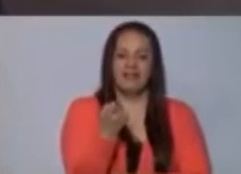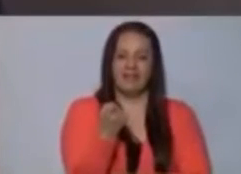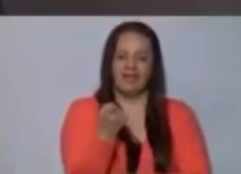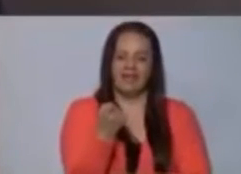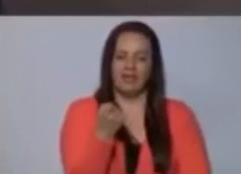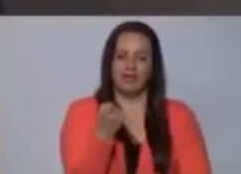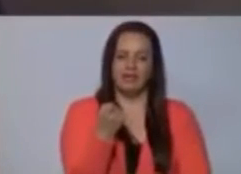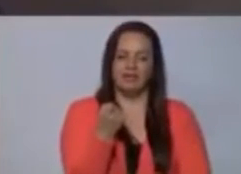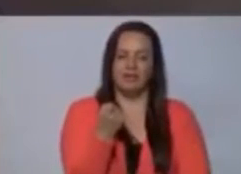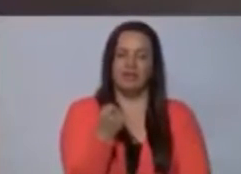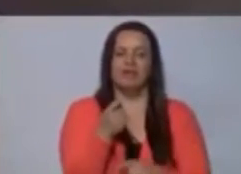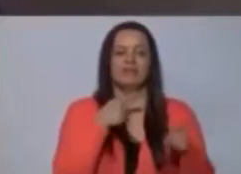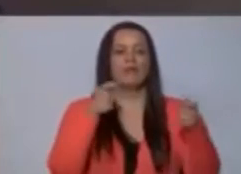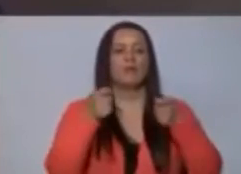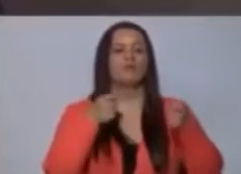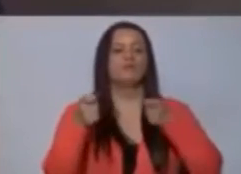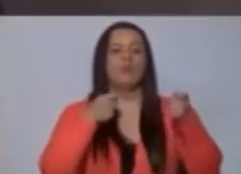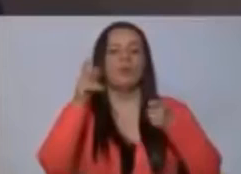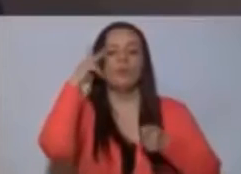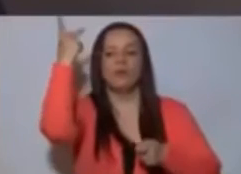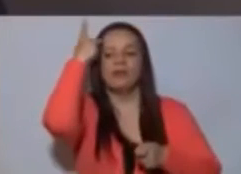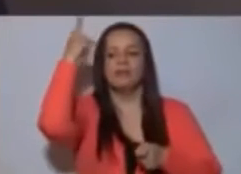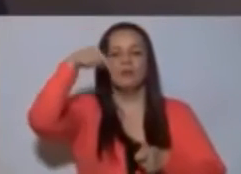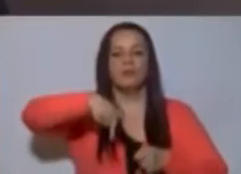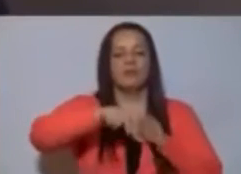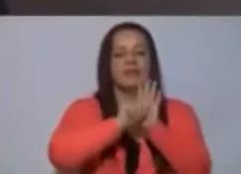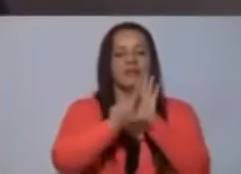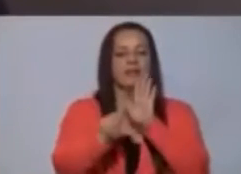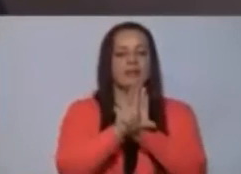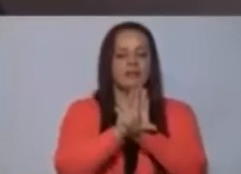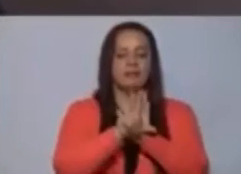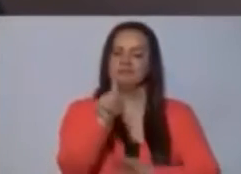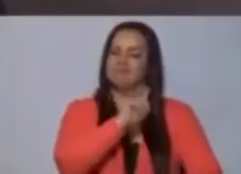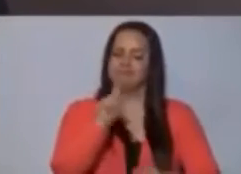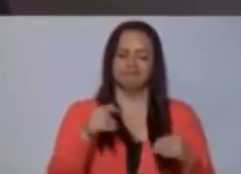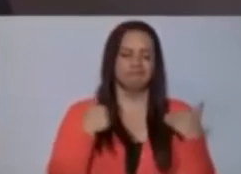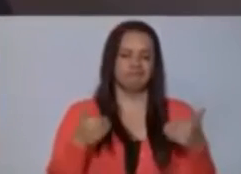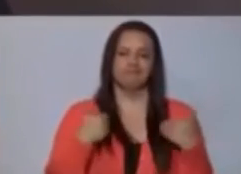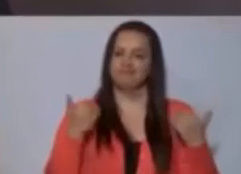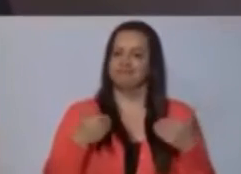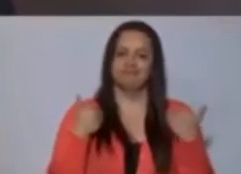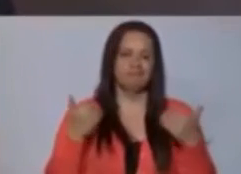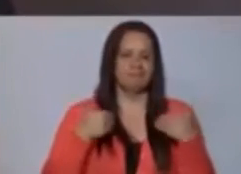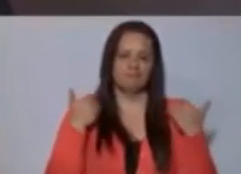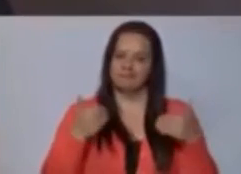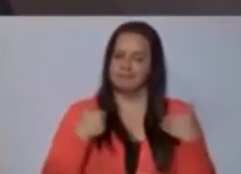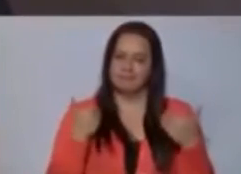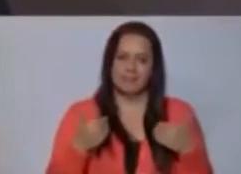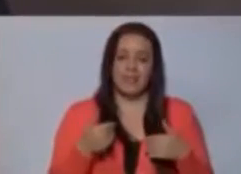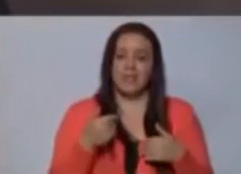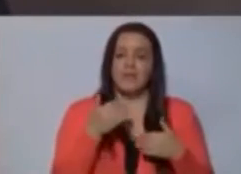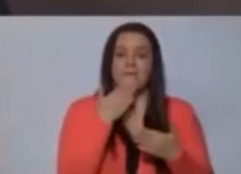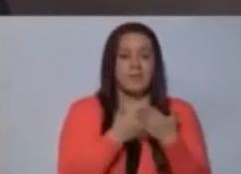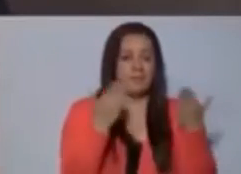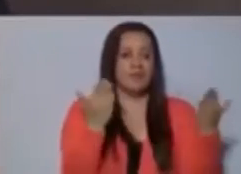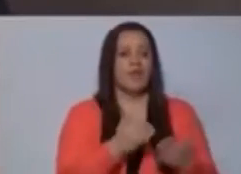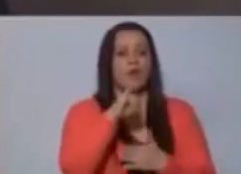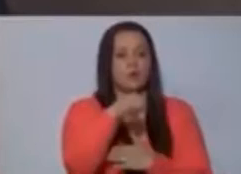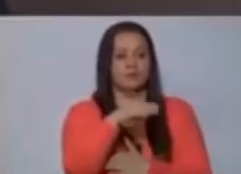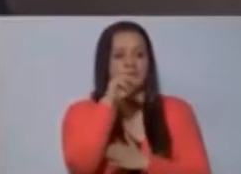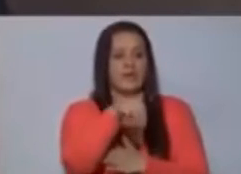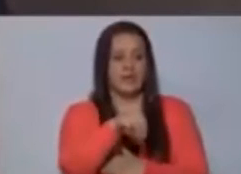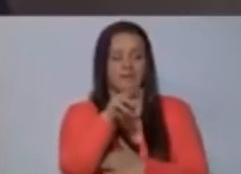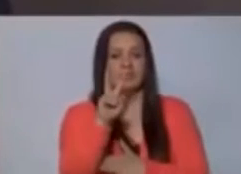control político de este Parlamento, no estoy contento. Le doy la bienvenida a José María Villalta que haya